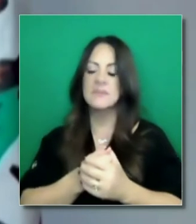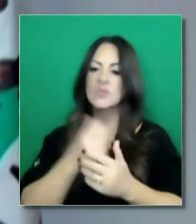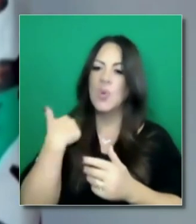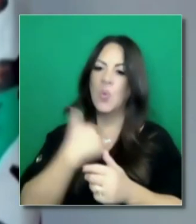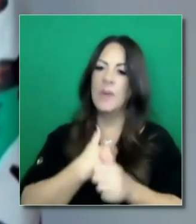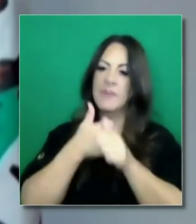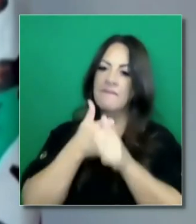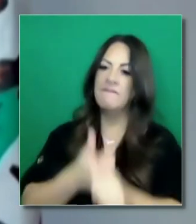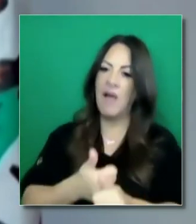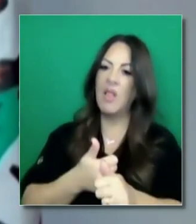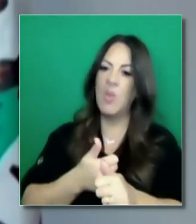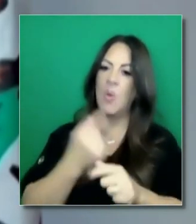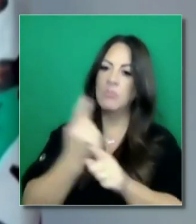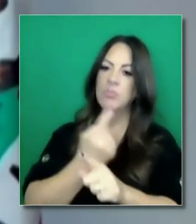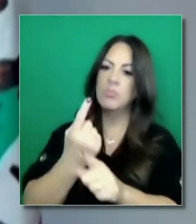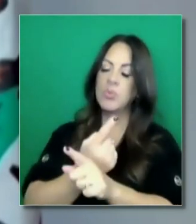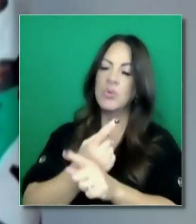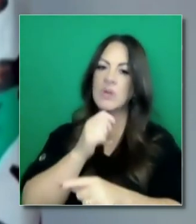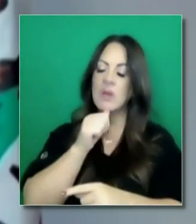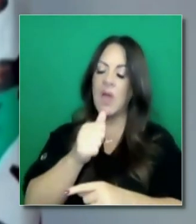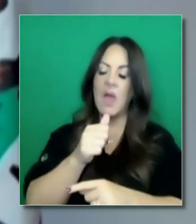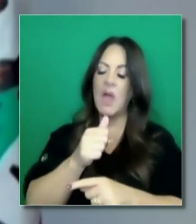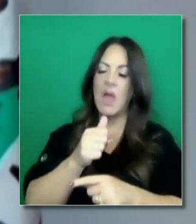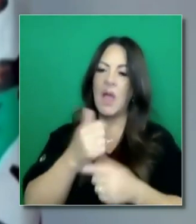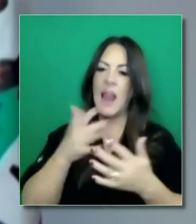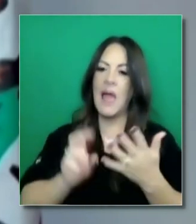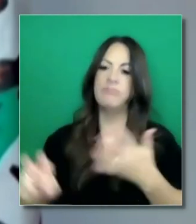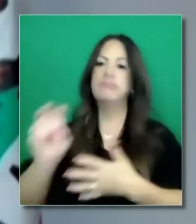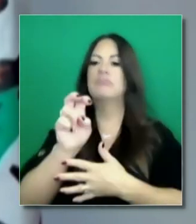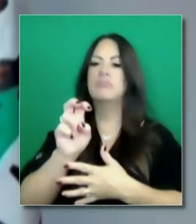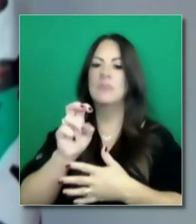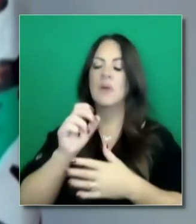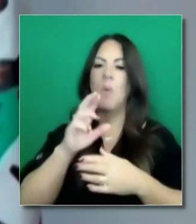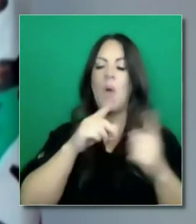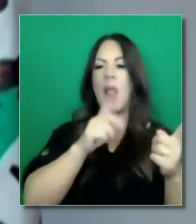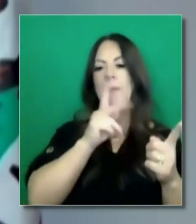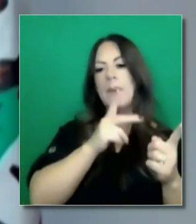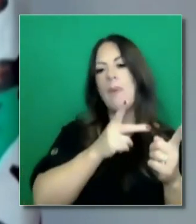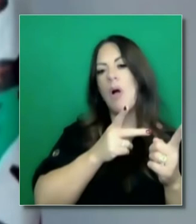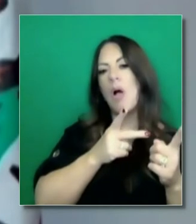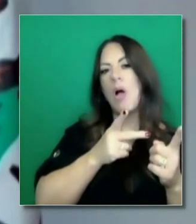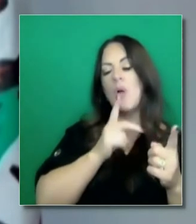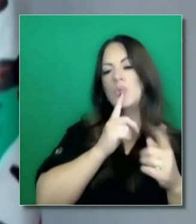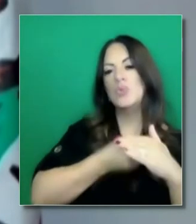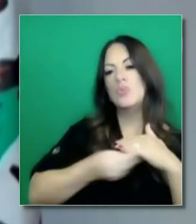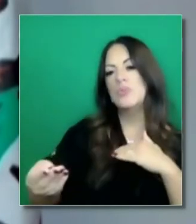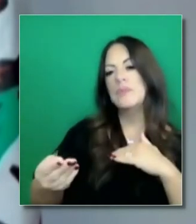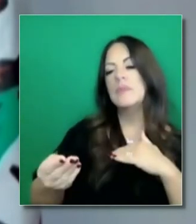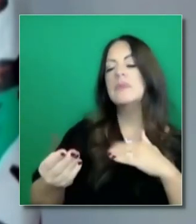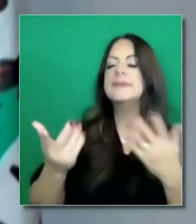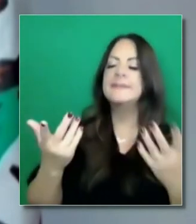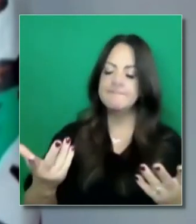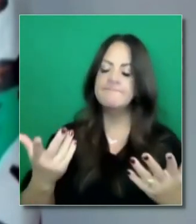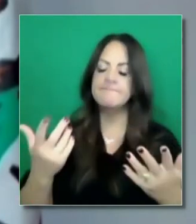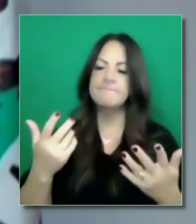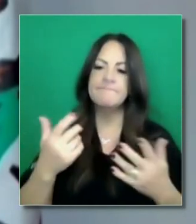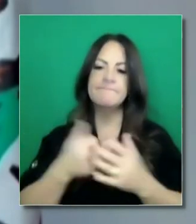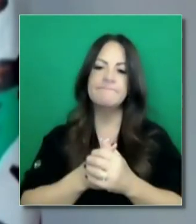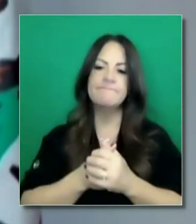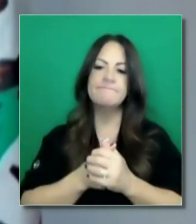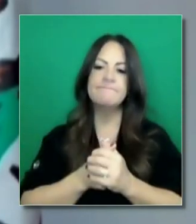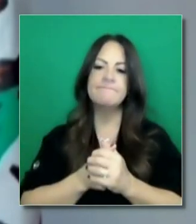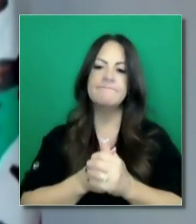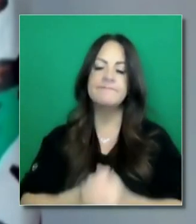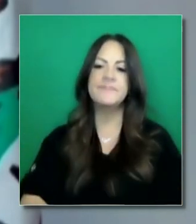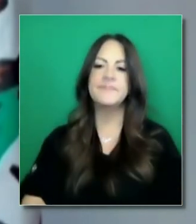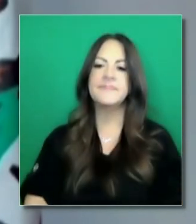Por eso tenemos que tener una distribución equitativa y todos lo tomamos muy en serio en el gobernador y